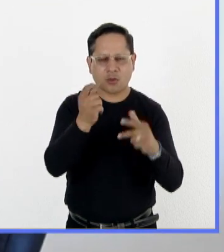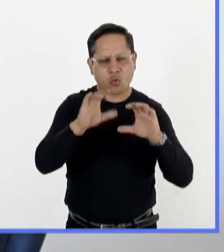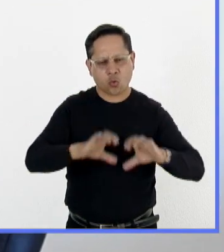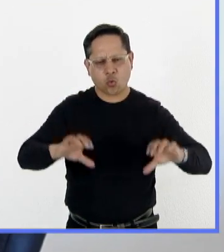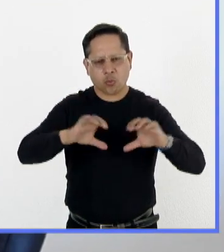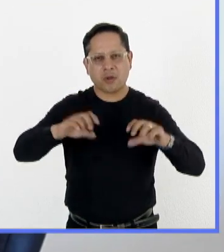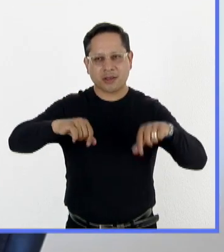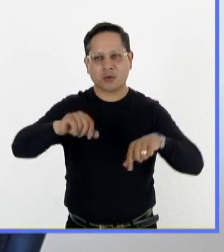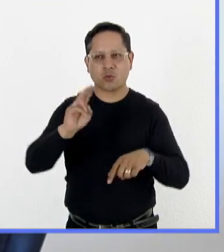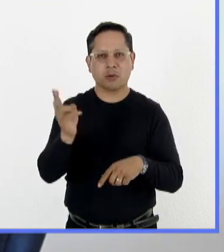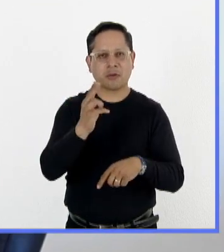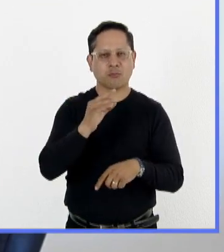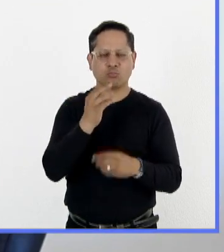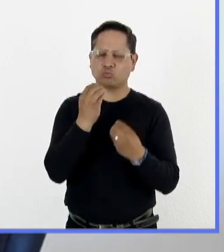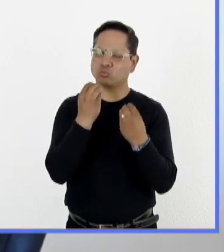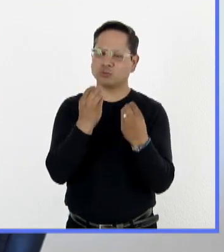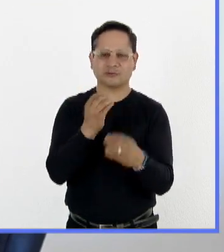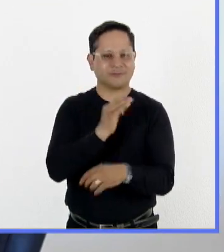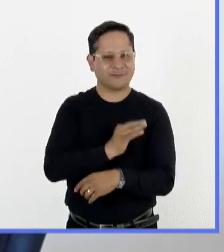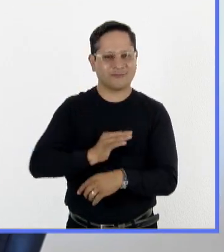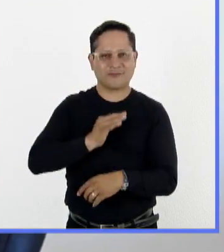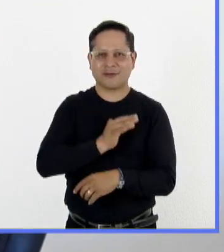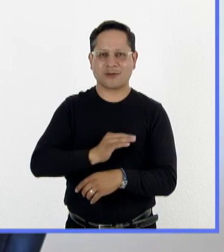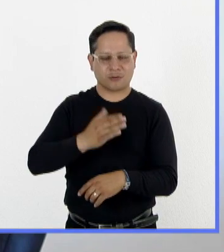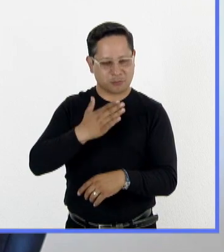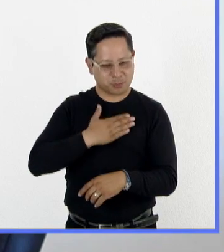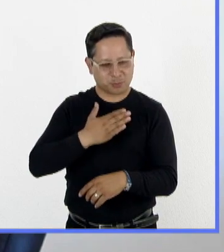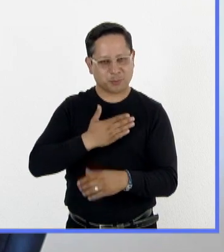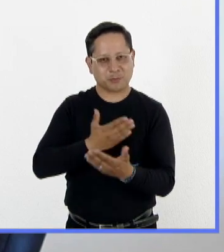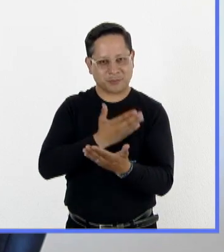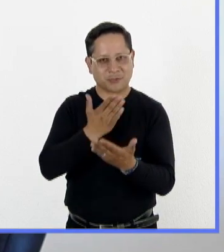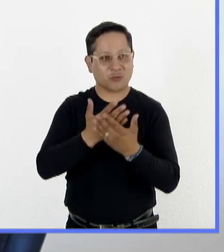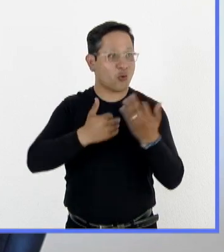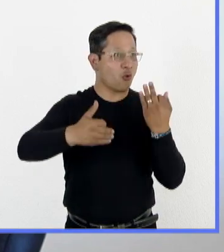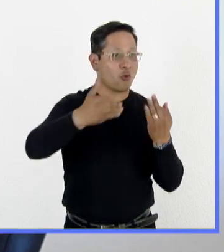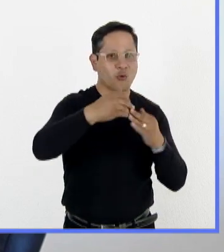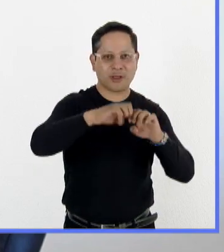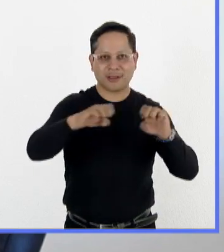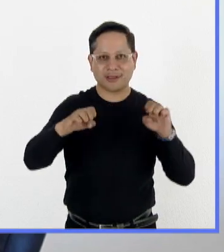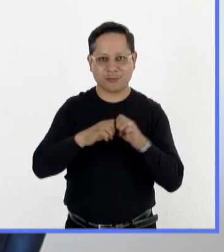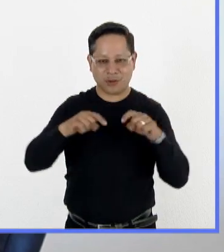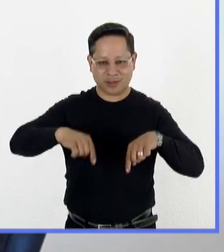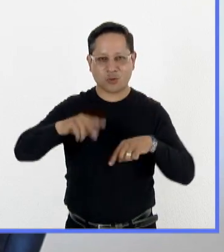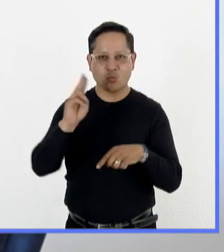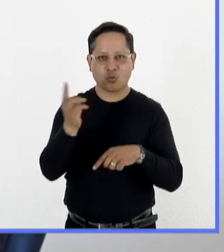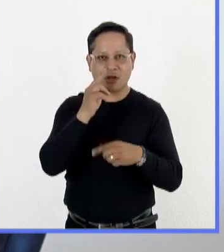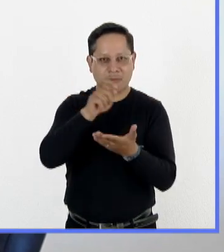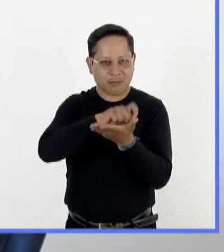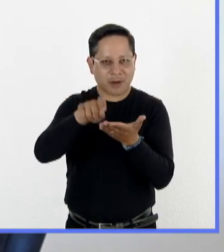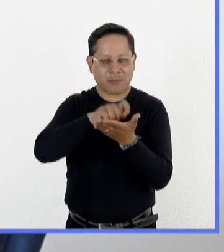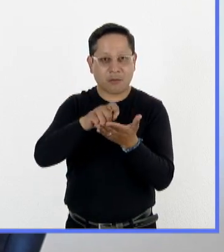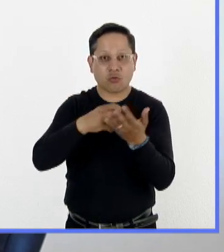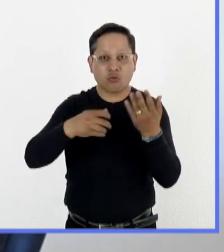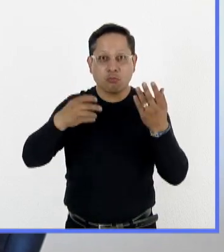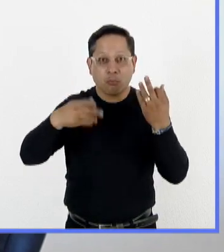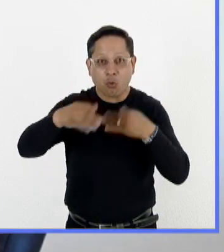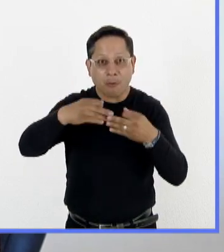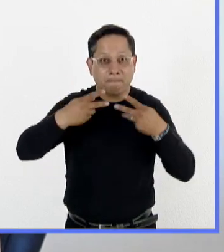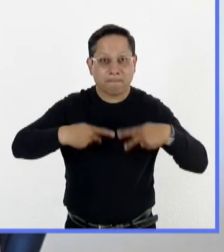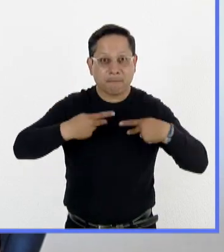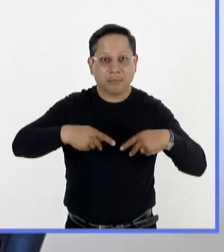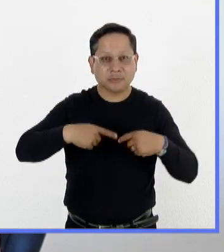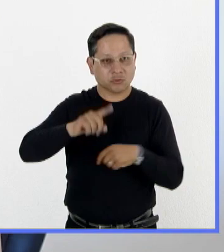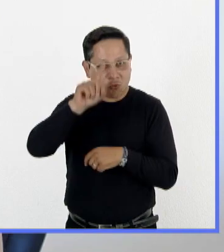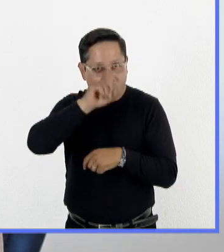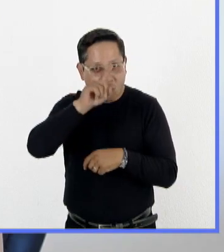UNAM. Muchísimas felicidades, Drusila, de mi parte y de todo el equipo de literatura UNAM. Y gracias a todas las personas que forman parte de la